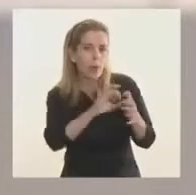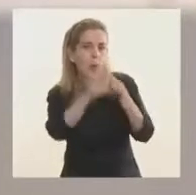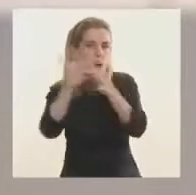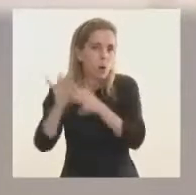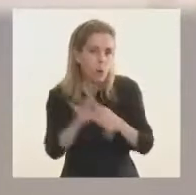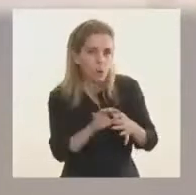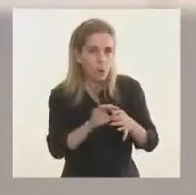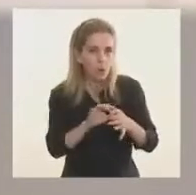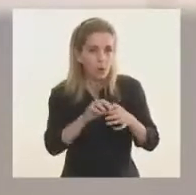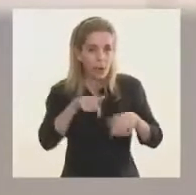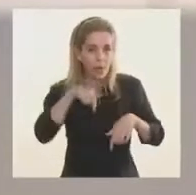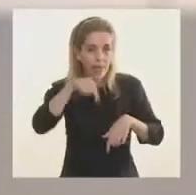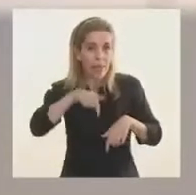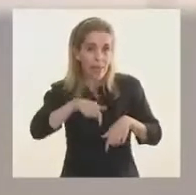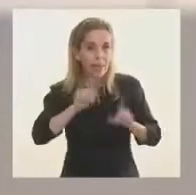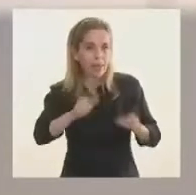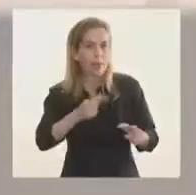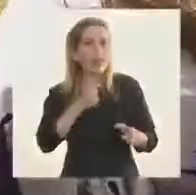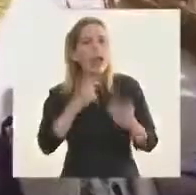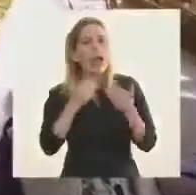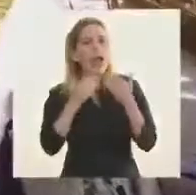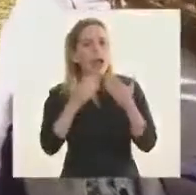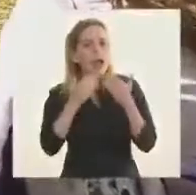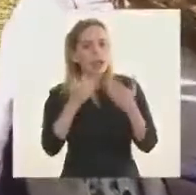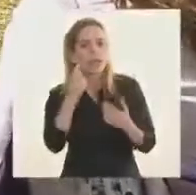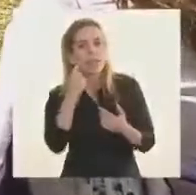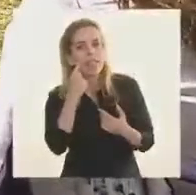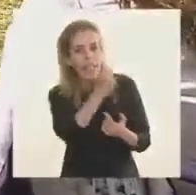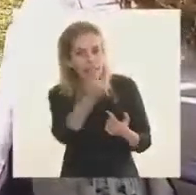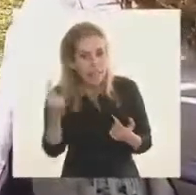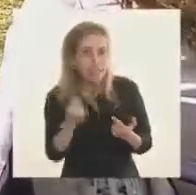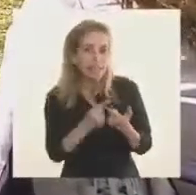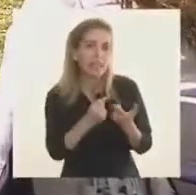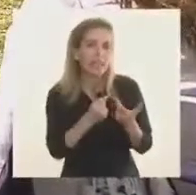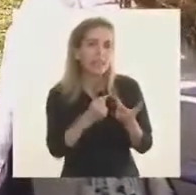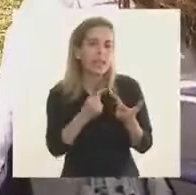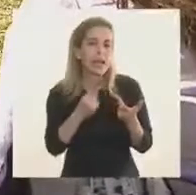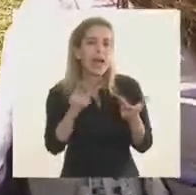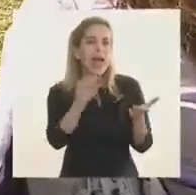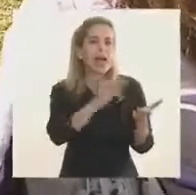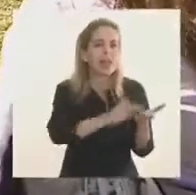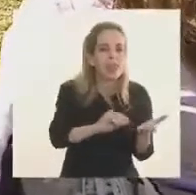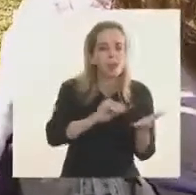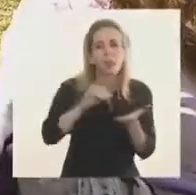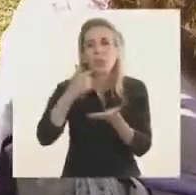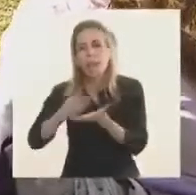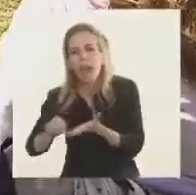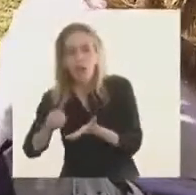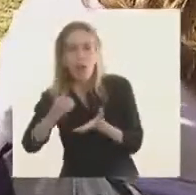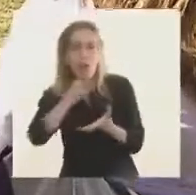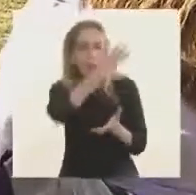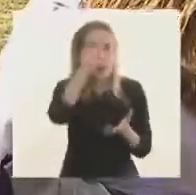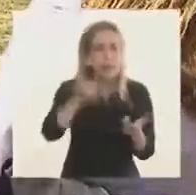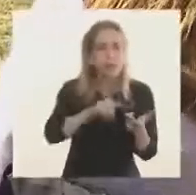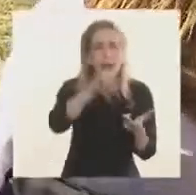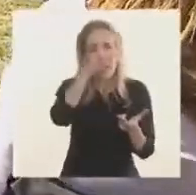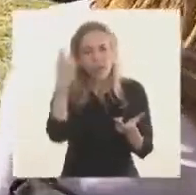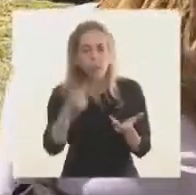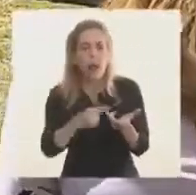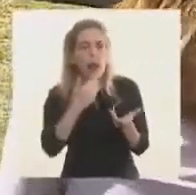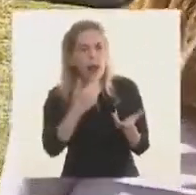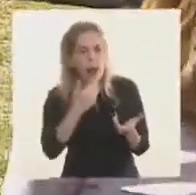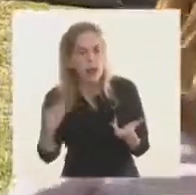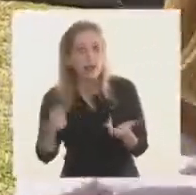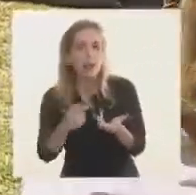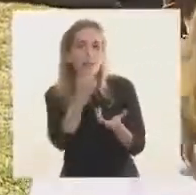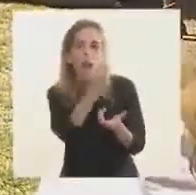agradecerles nuevamente a los intendentes, a nuestros legisladores provinciales, legisladores nacionales, a las